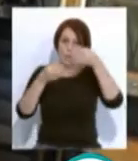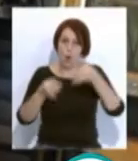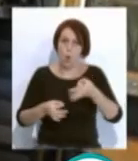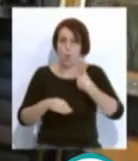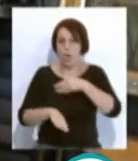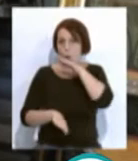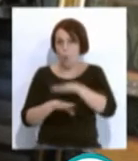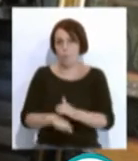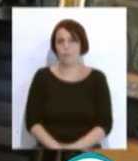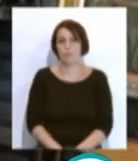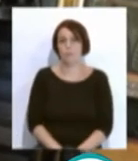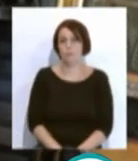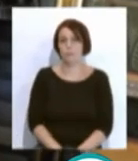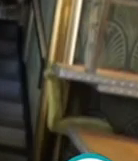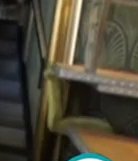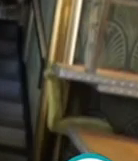vigentes.